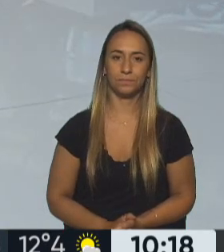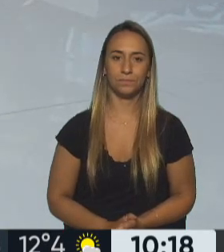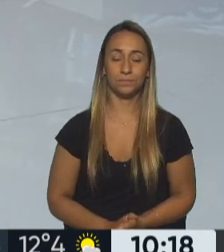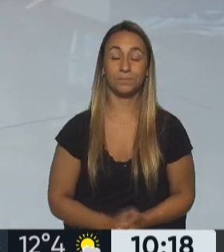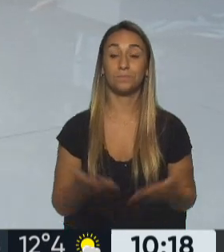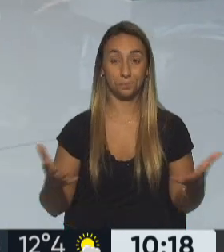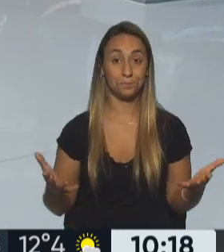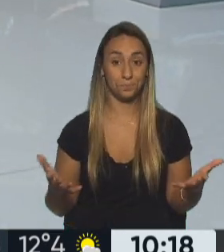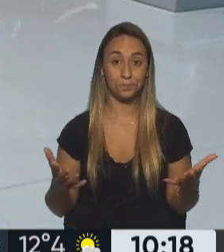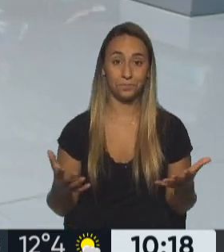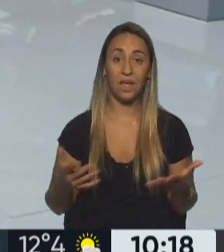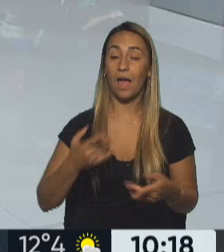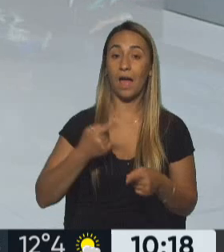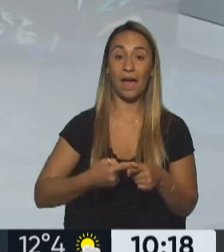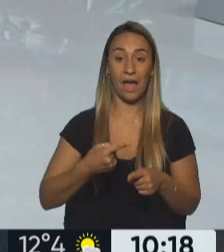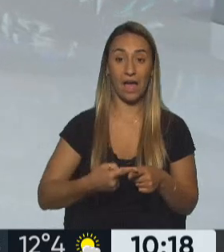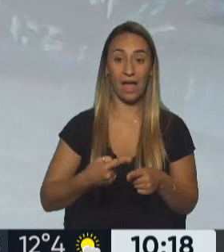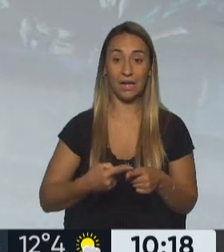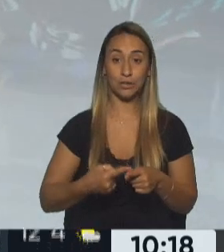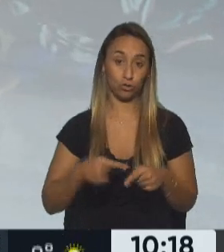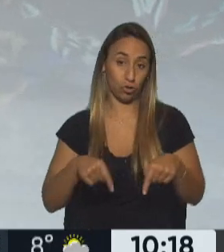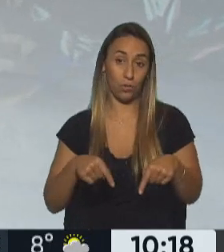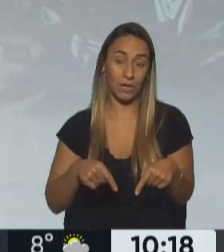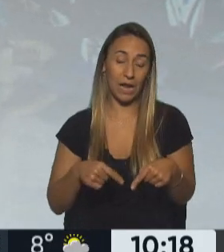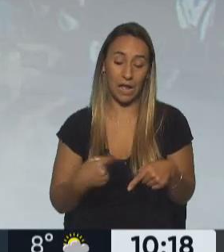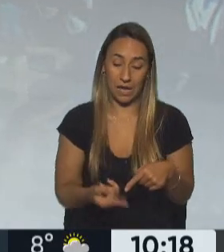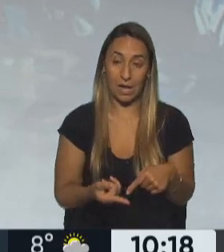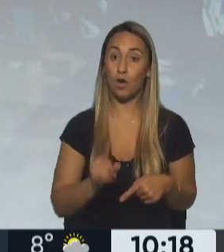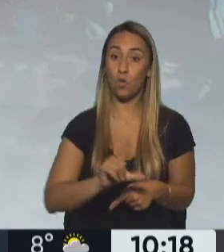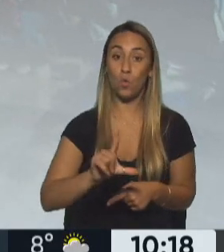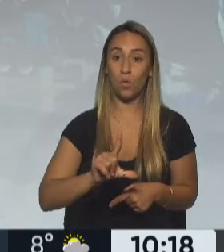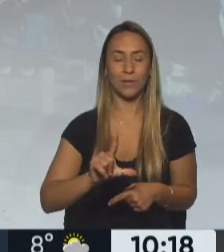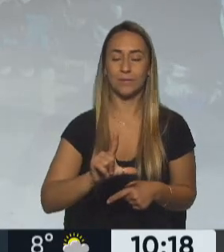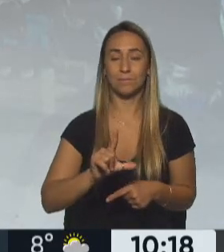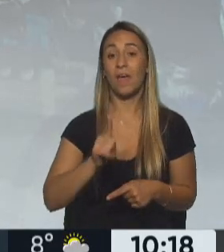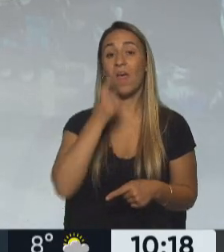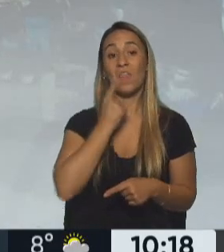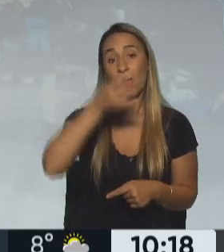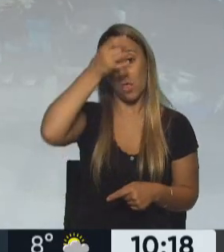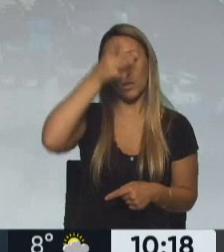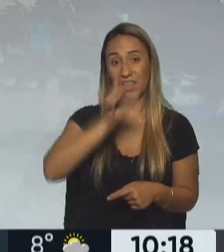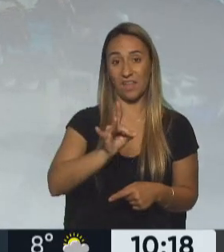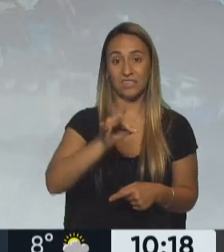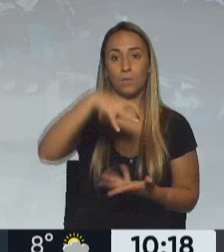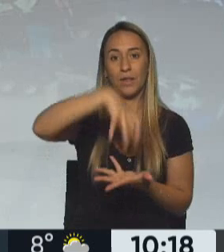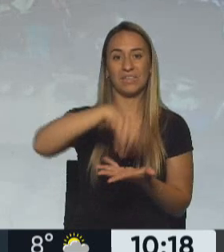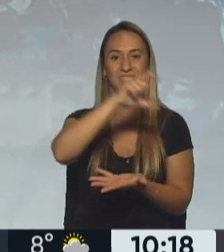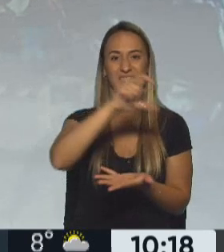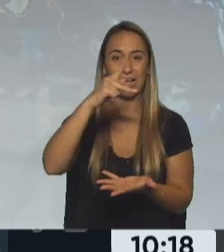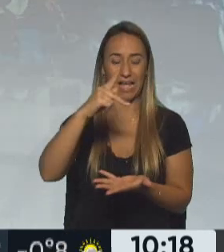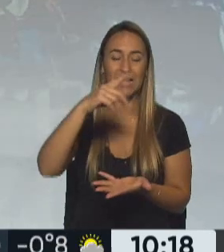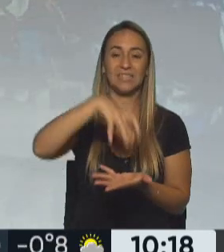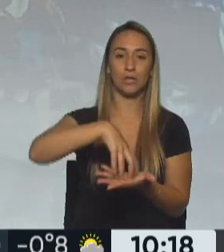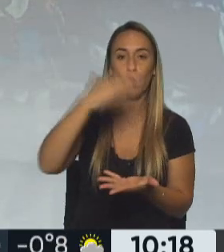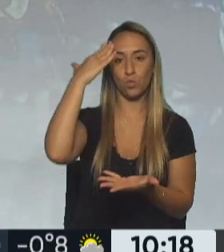Y se posterga el acto que estaba previsto realizar el próximo lunes 12 de diciembre en el Centro Cultural Kirchner y toda la